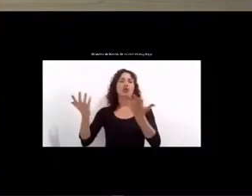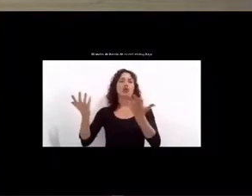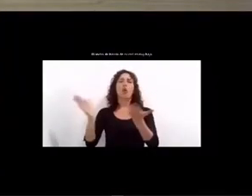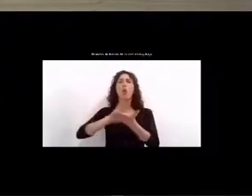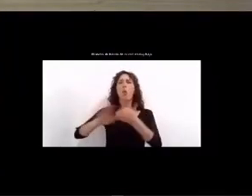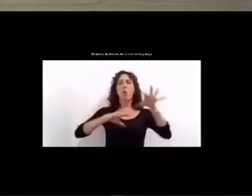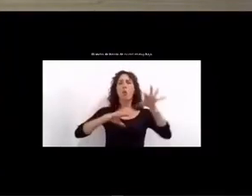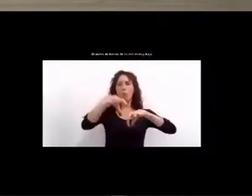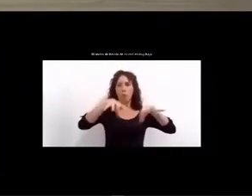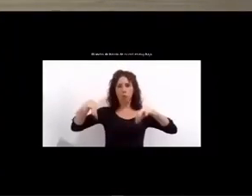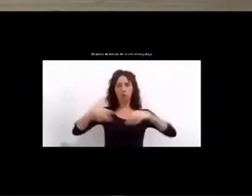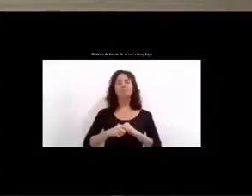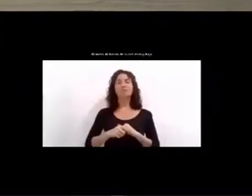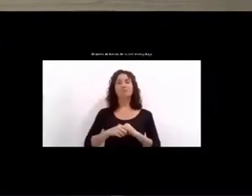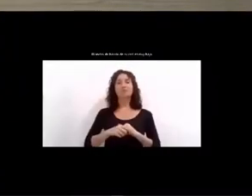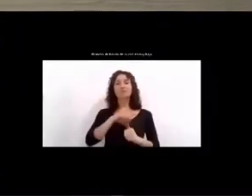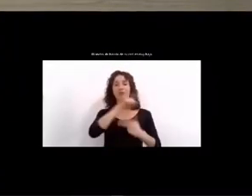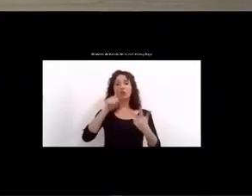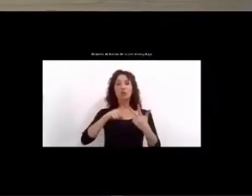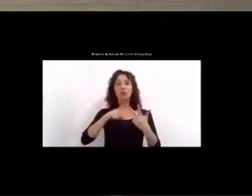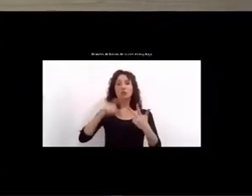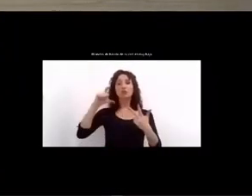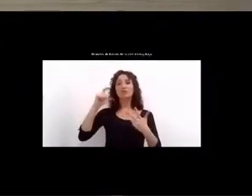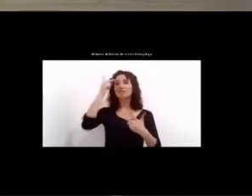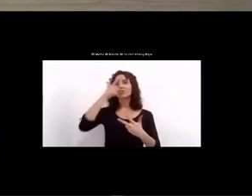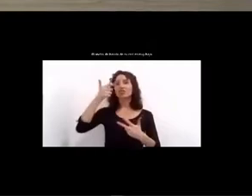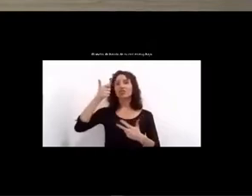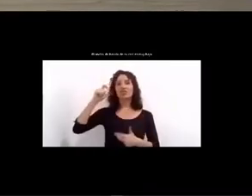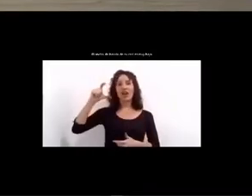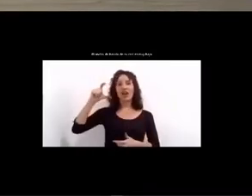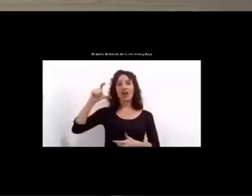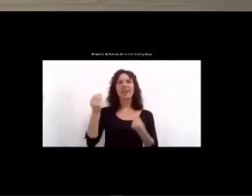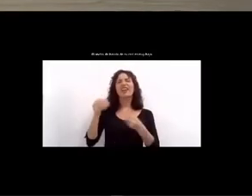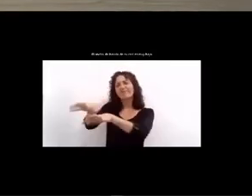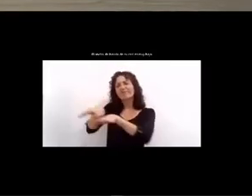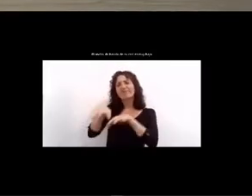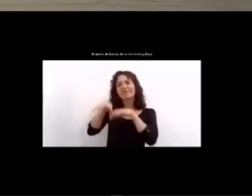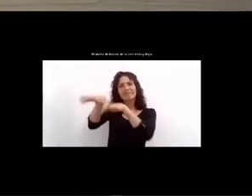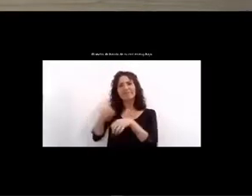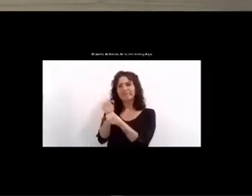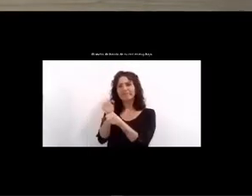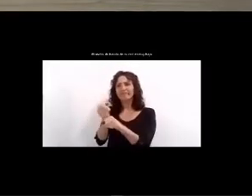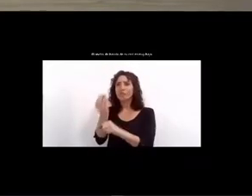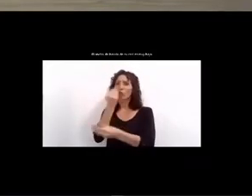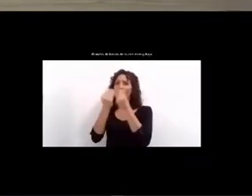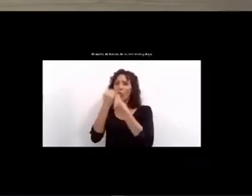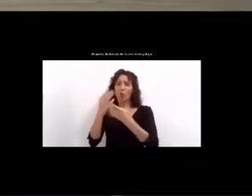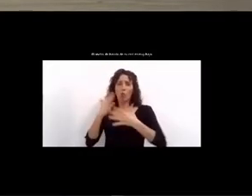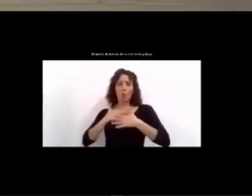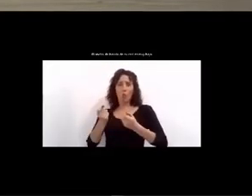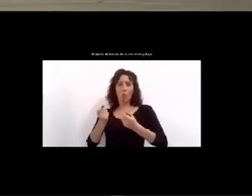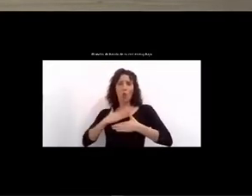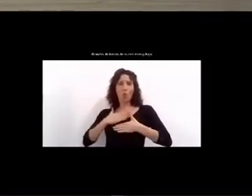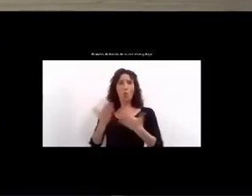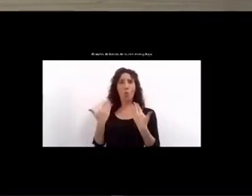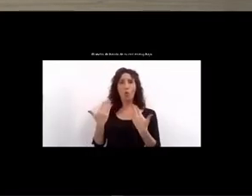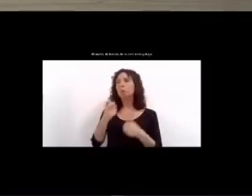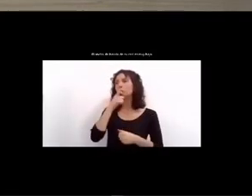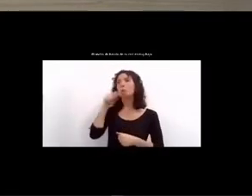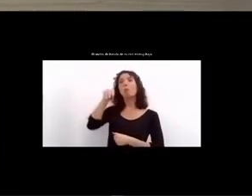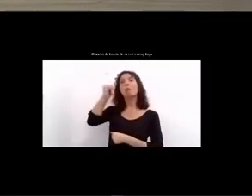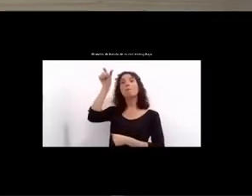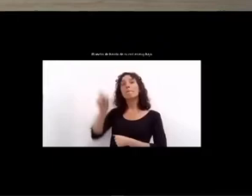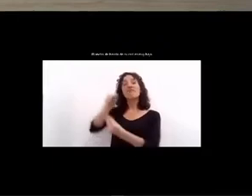Urbana para el desarrollo de espacios de cultivo producción y autoconsumo de alimentos se trabajará con las familias que tengan terrenos